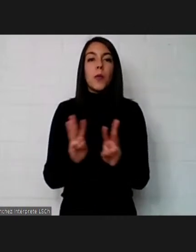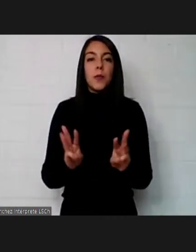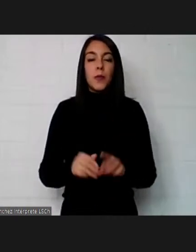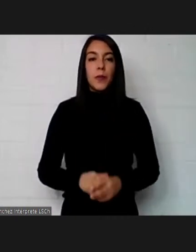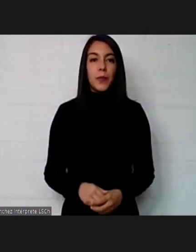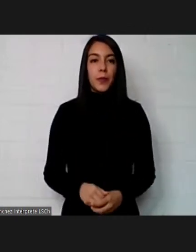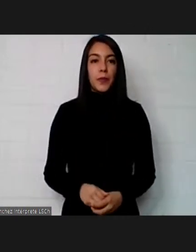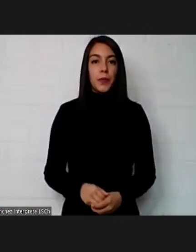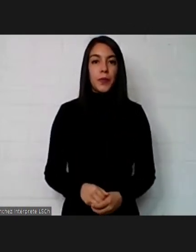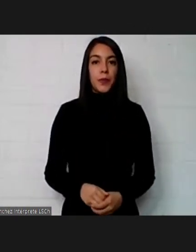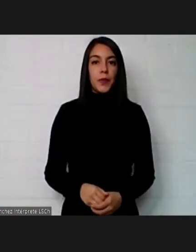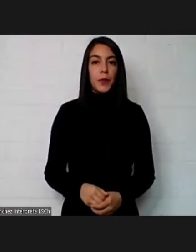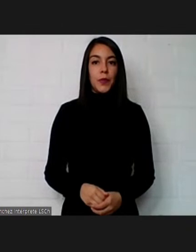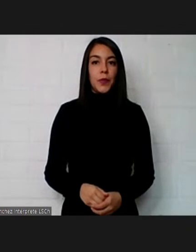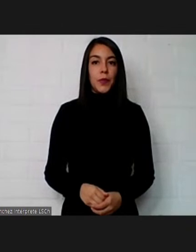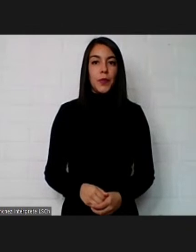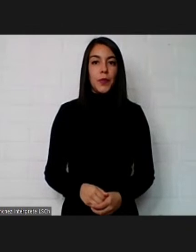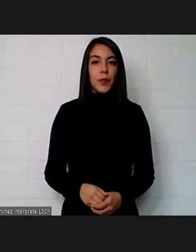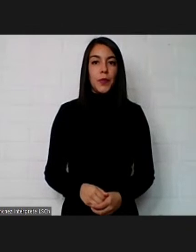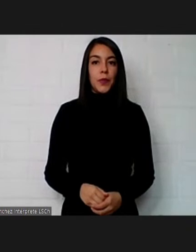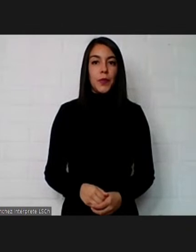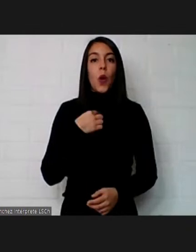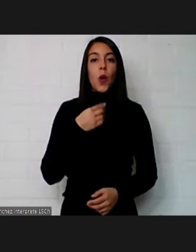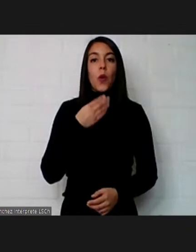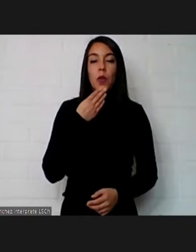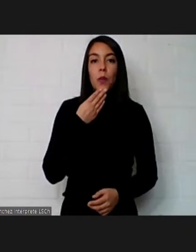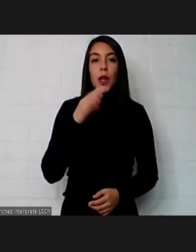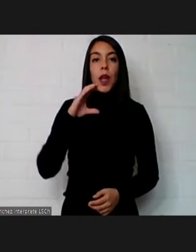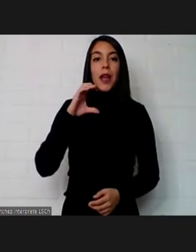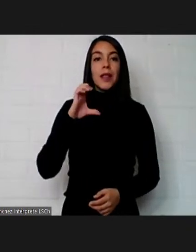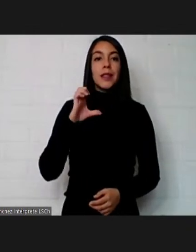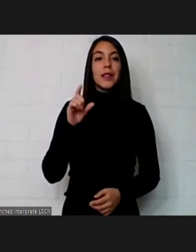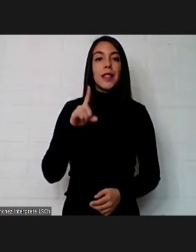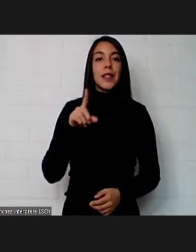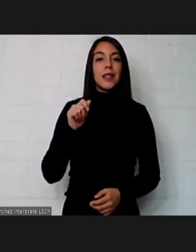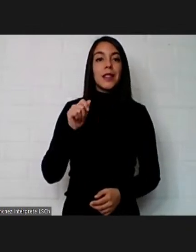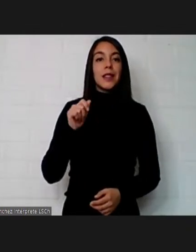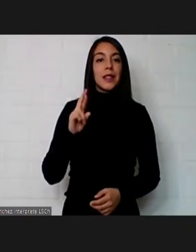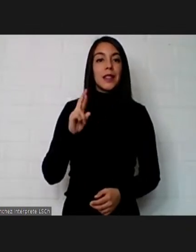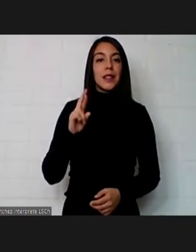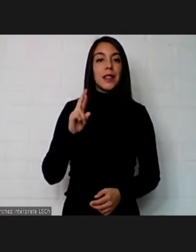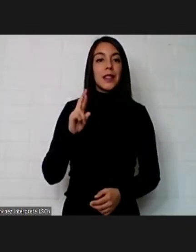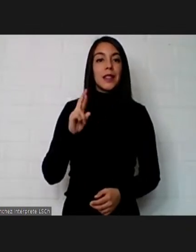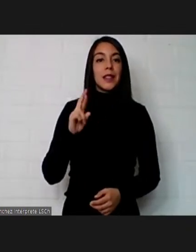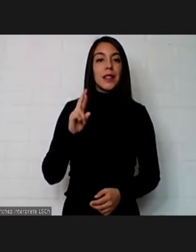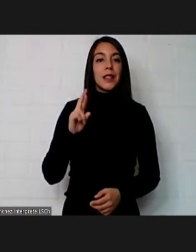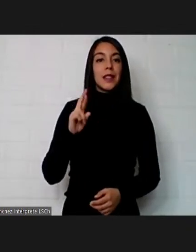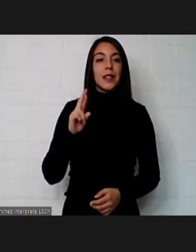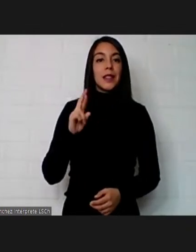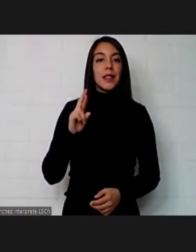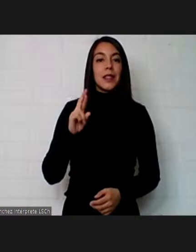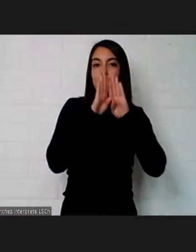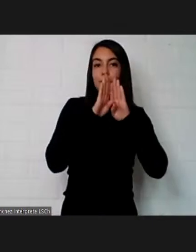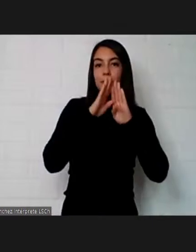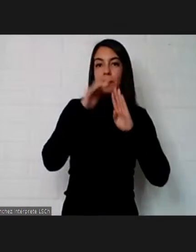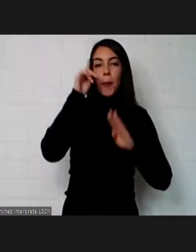y bueno yo también acá César no puedo activar mi cámara pero bueno igual